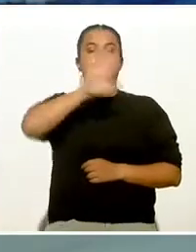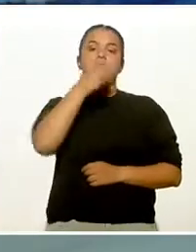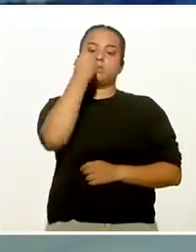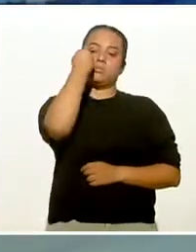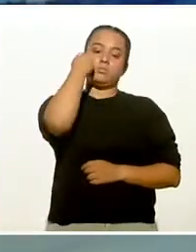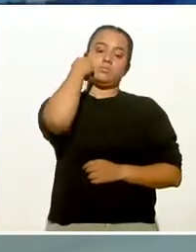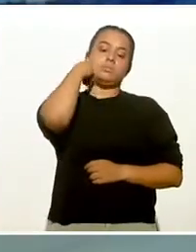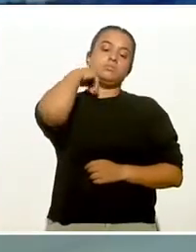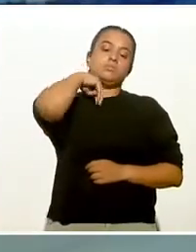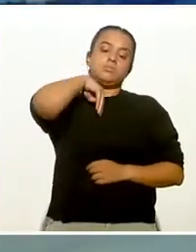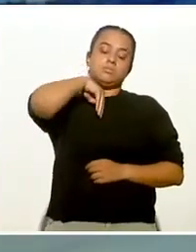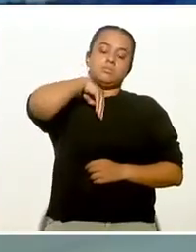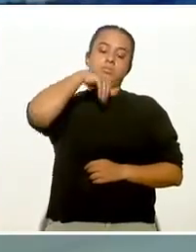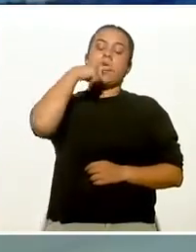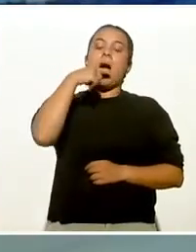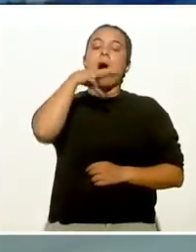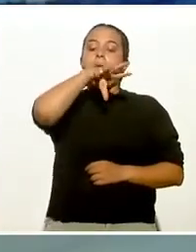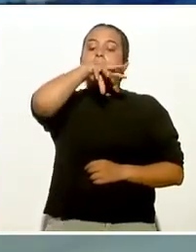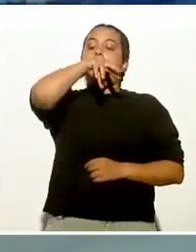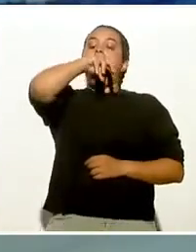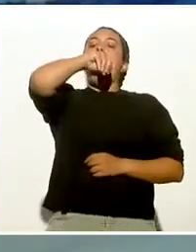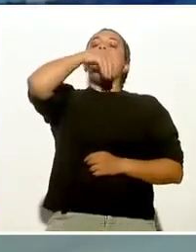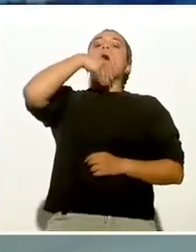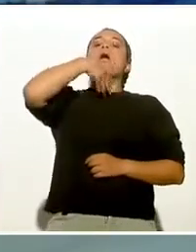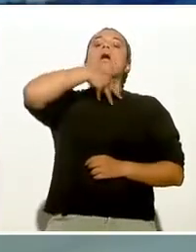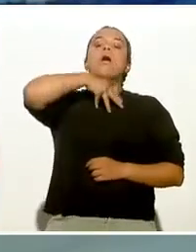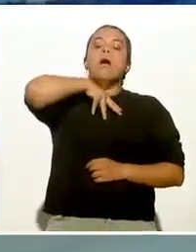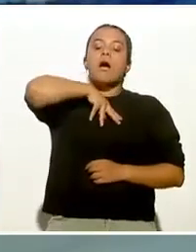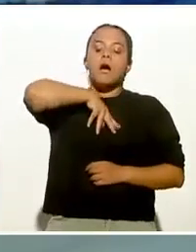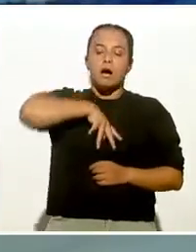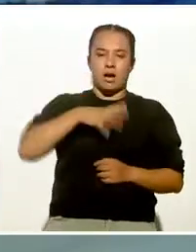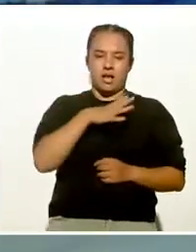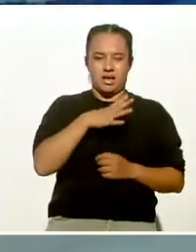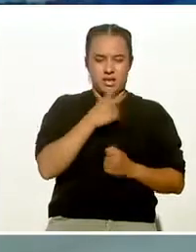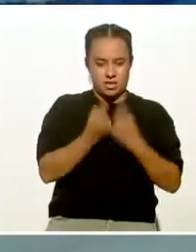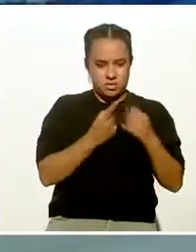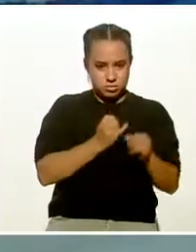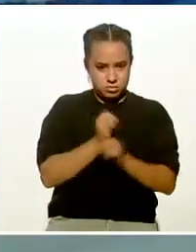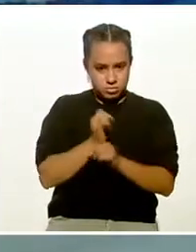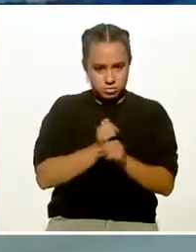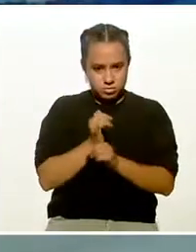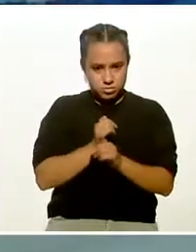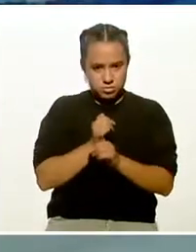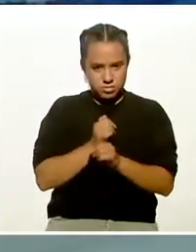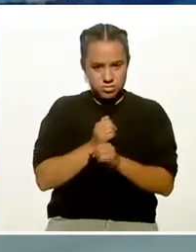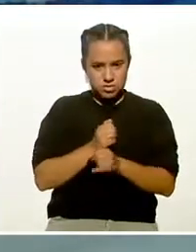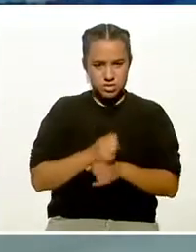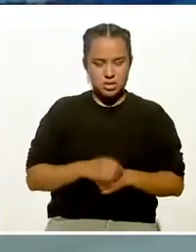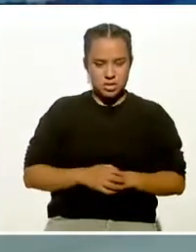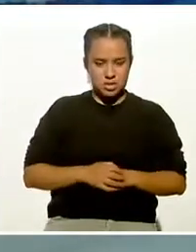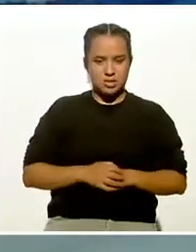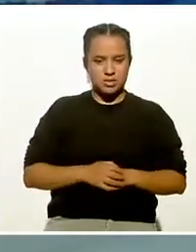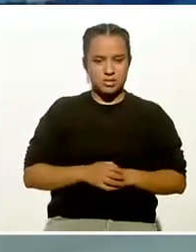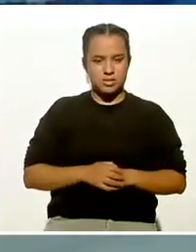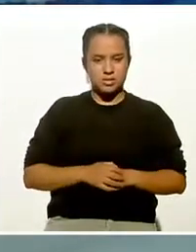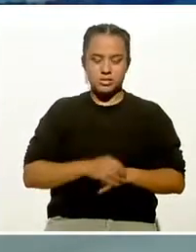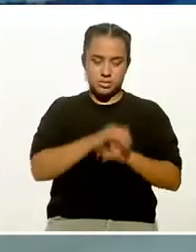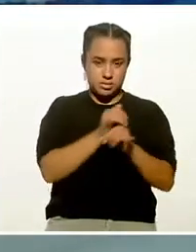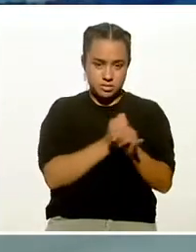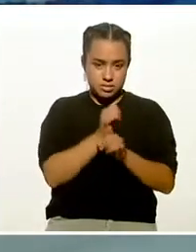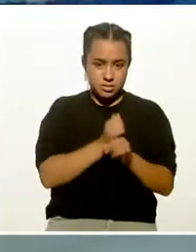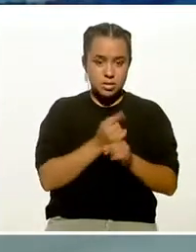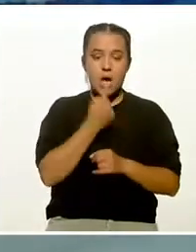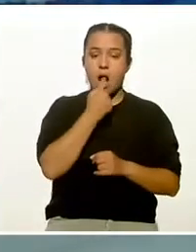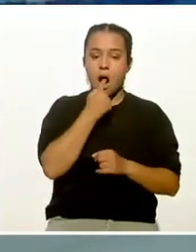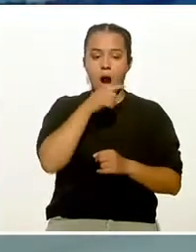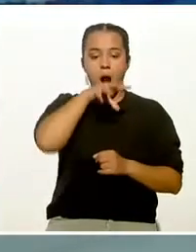al estómago. Existen ciertas patologías o, bueno, no son patologías. Exactamente. Donde tú tragas